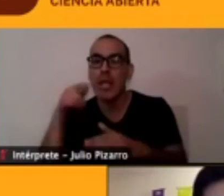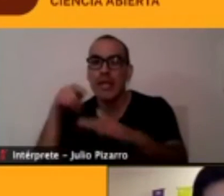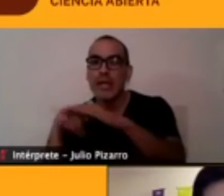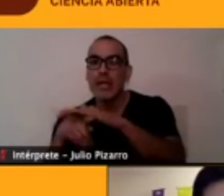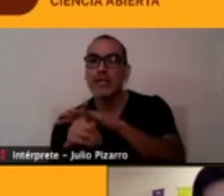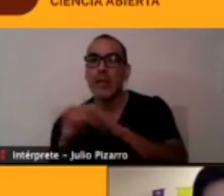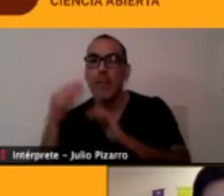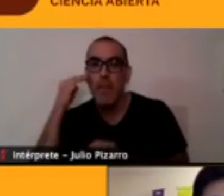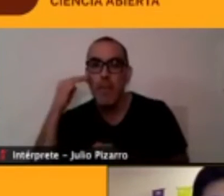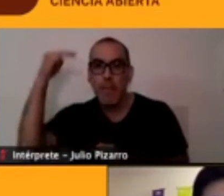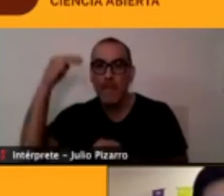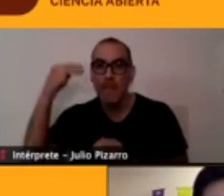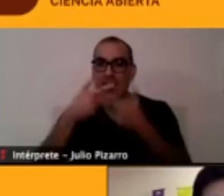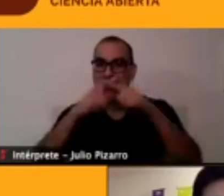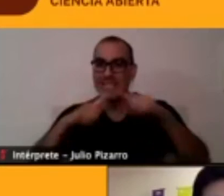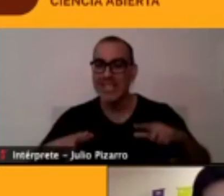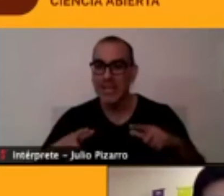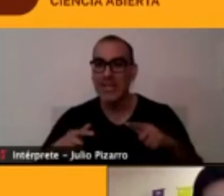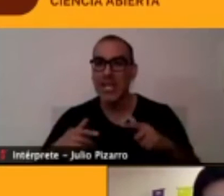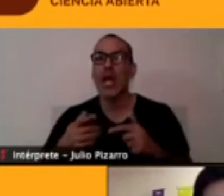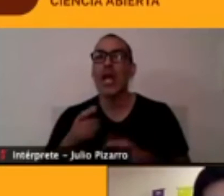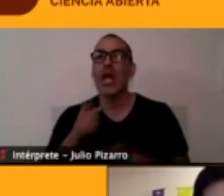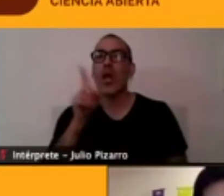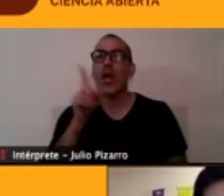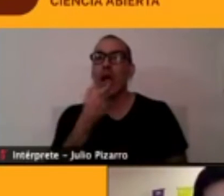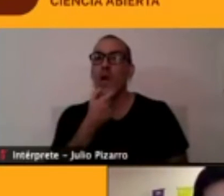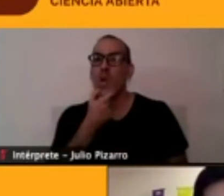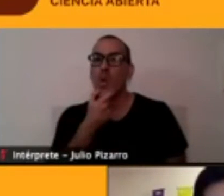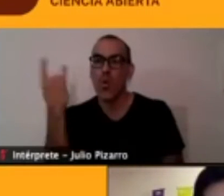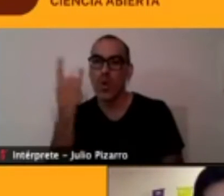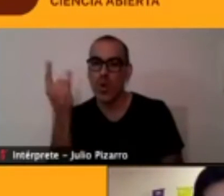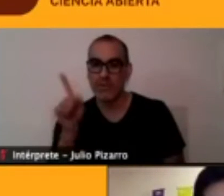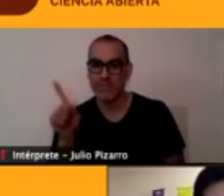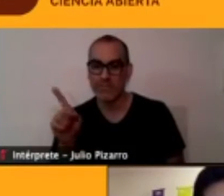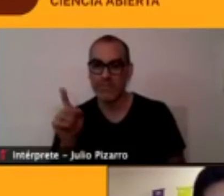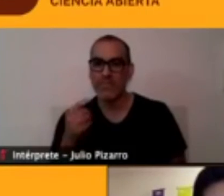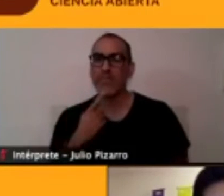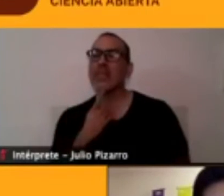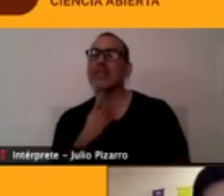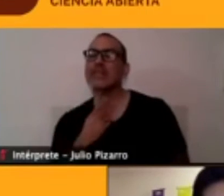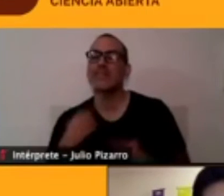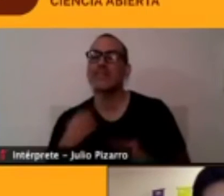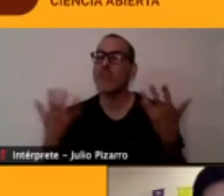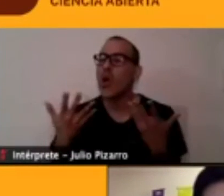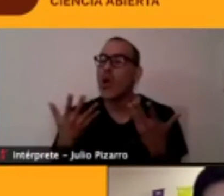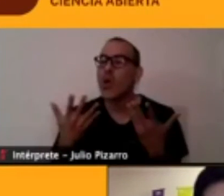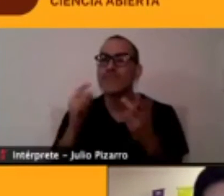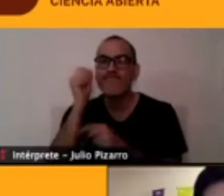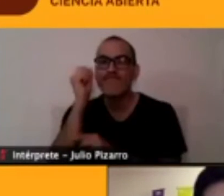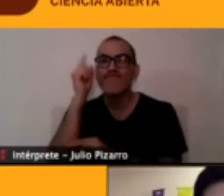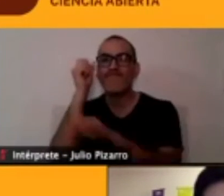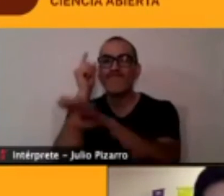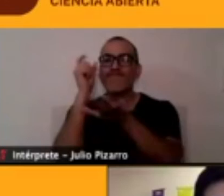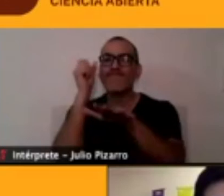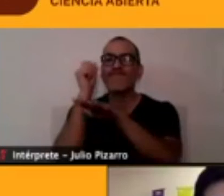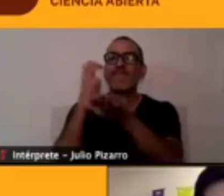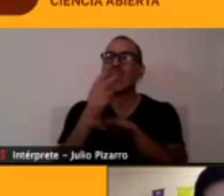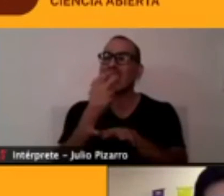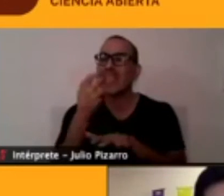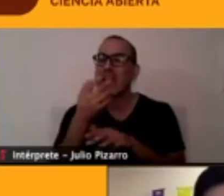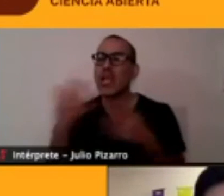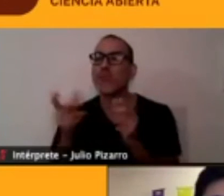Universidad de Leeds. Siempre expresé un interés hacia las lenguas, en la comprensión de la lengua y de su estructura, ¿verdad?